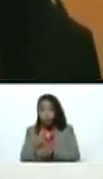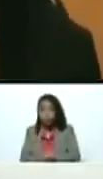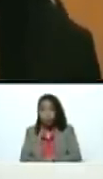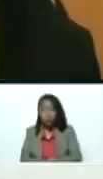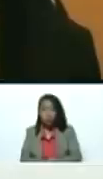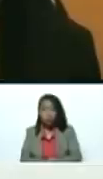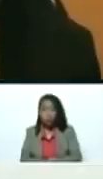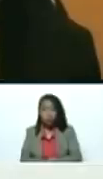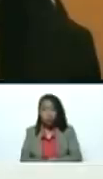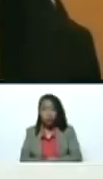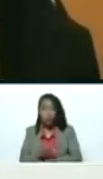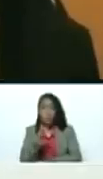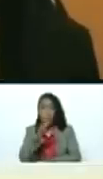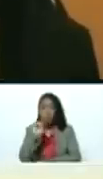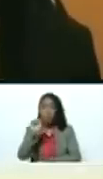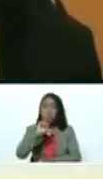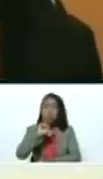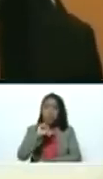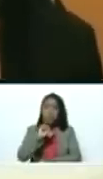Bueno, parece que sí.